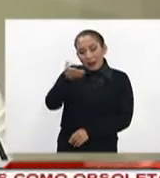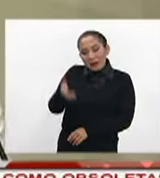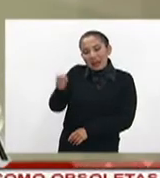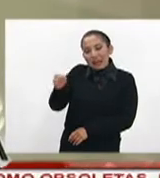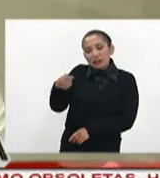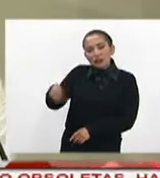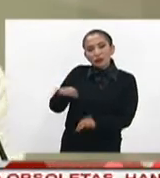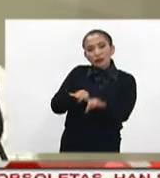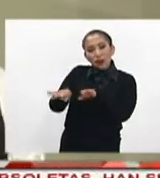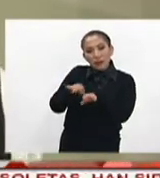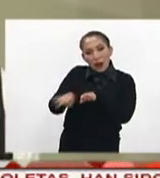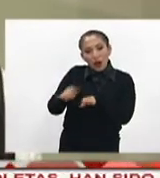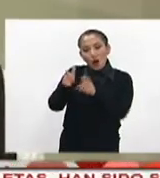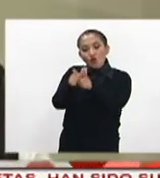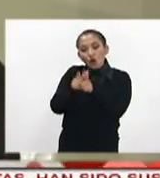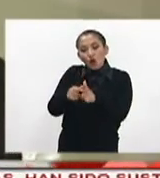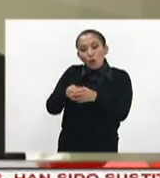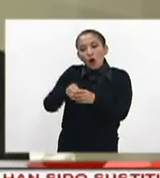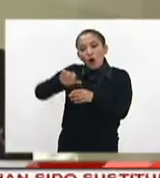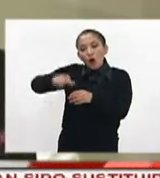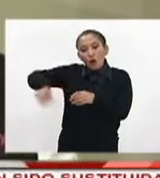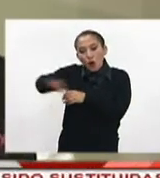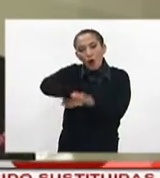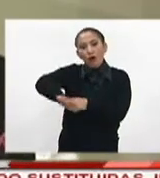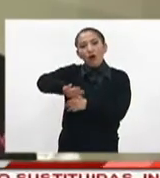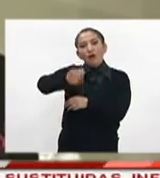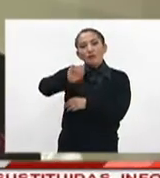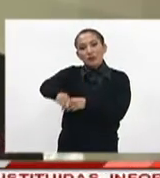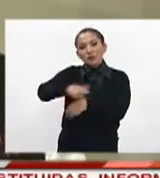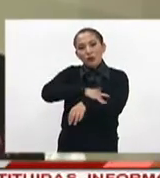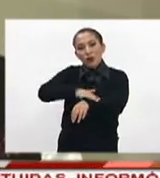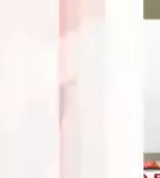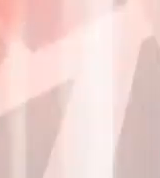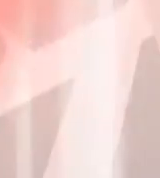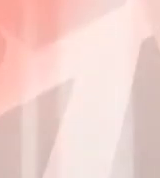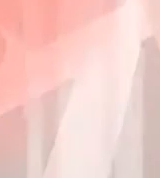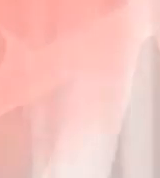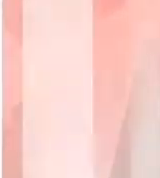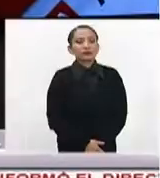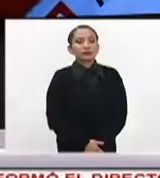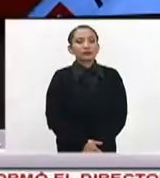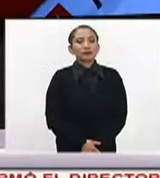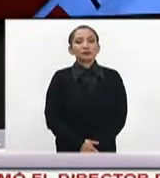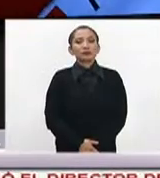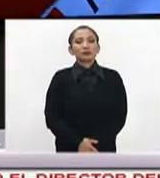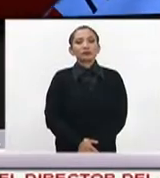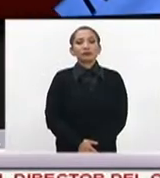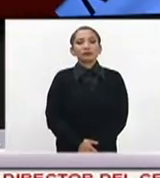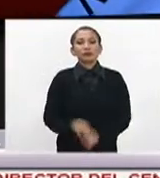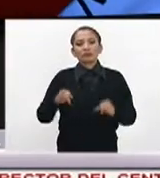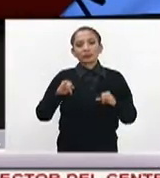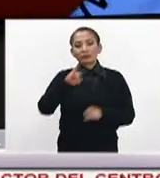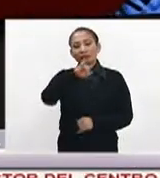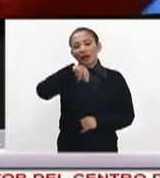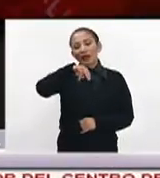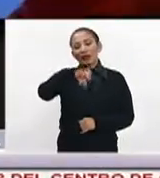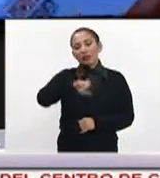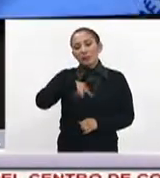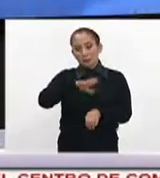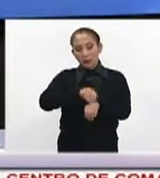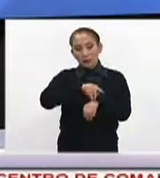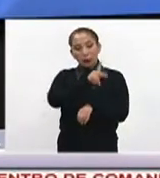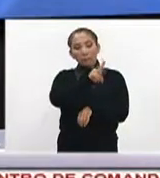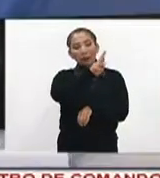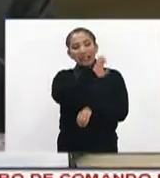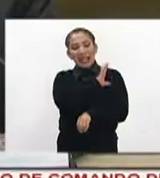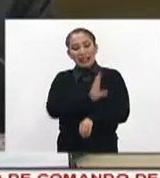ser de otro grupo de los que están formando esta coalición. El Instituto Nacional Electoral permitirá que